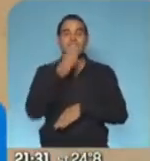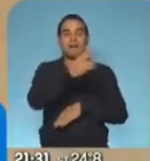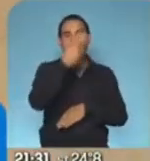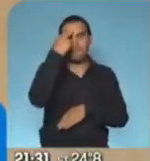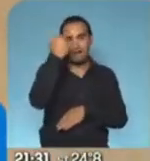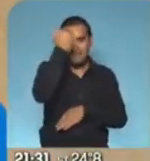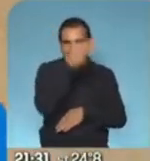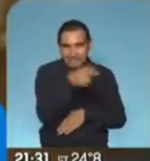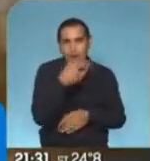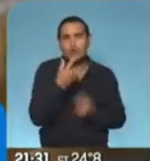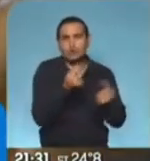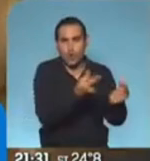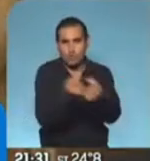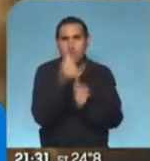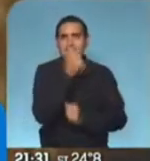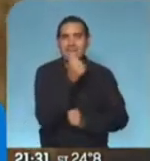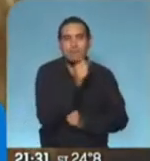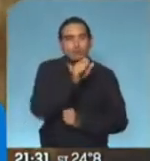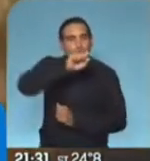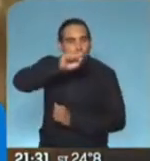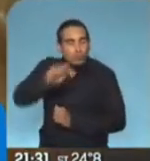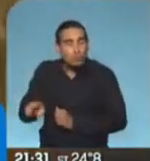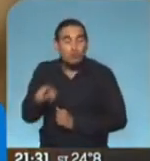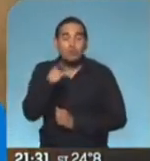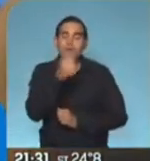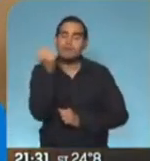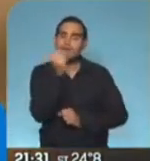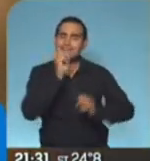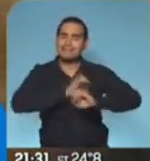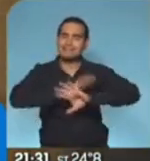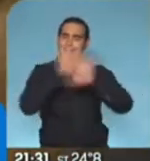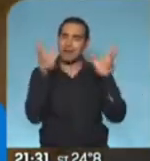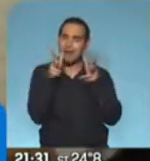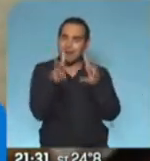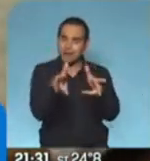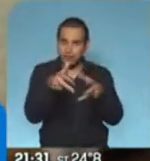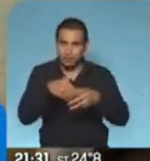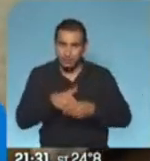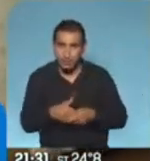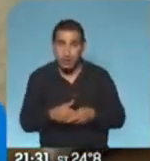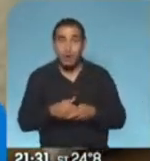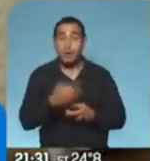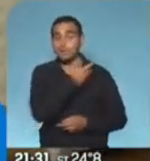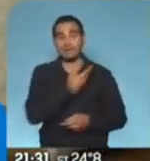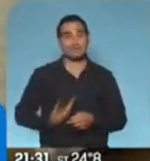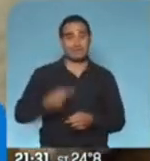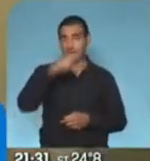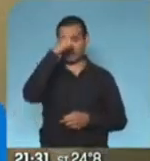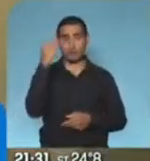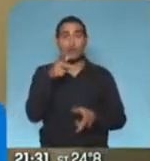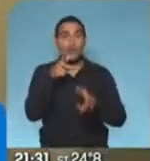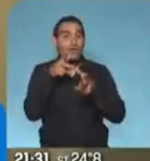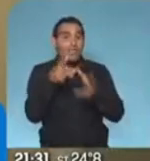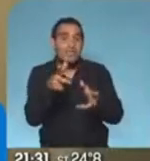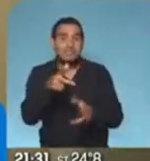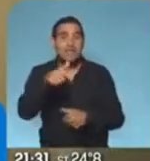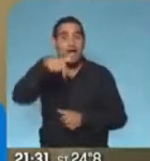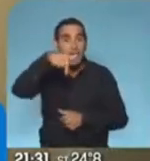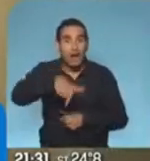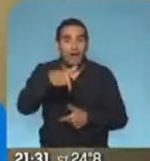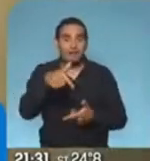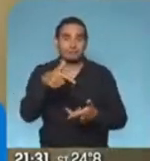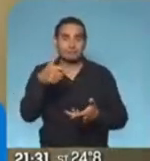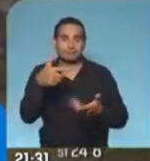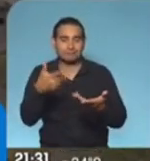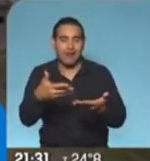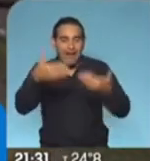a comprar los remedios. Pero hay que dejar bien claro esto. El mismo presidente de la Nación dice que nos estamos anticipando a